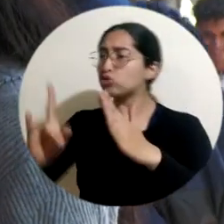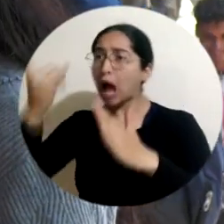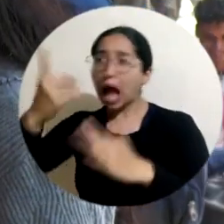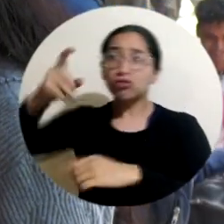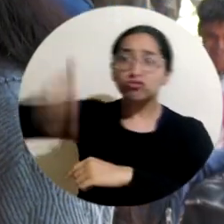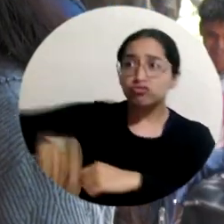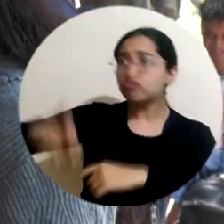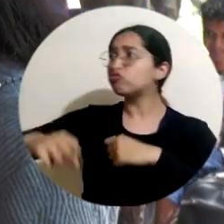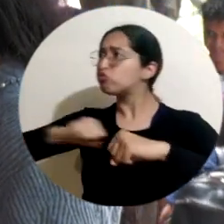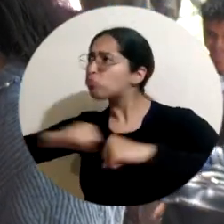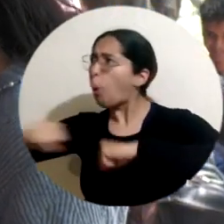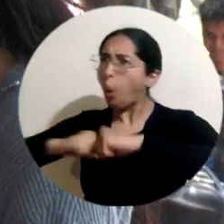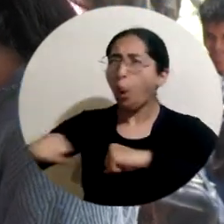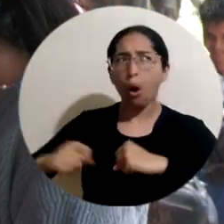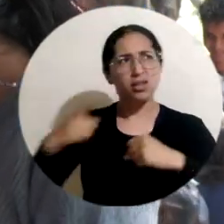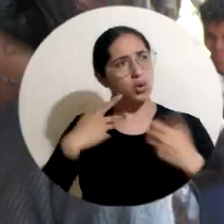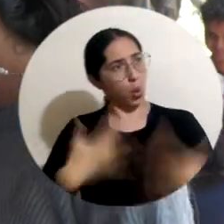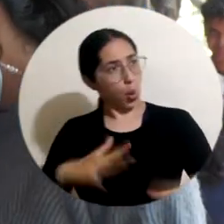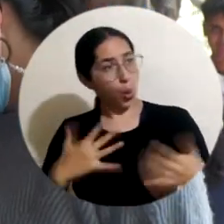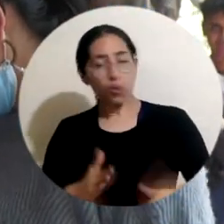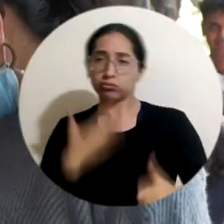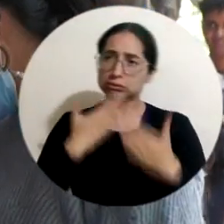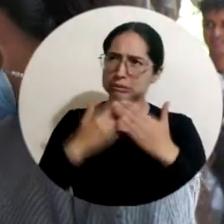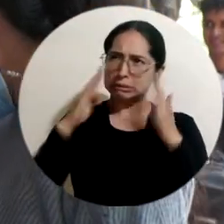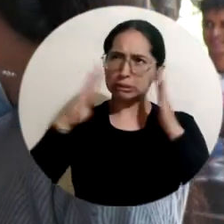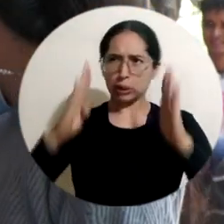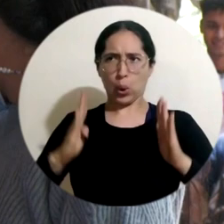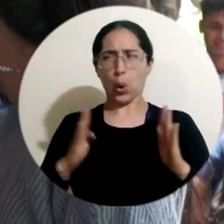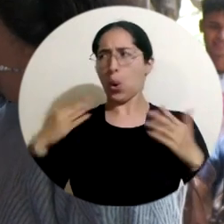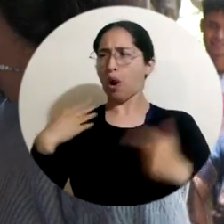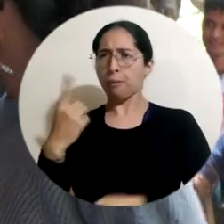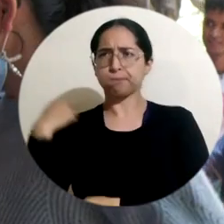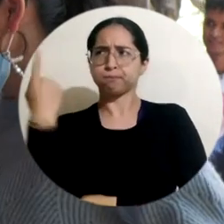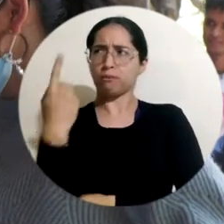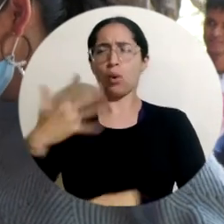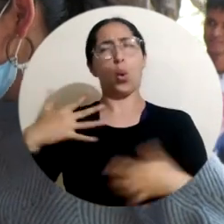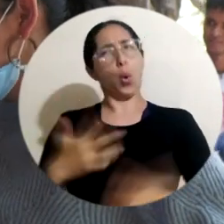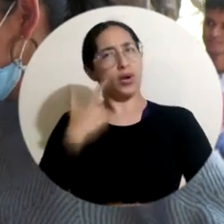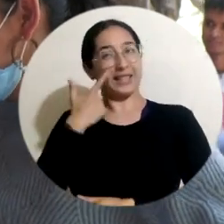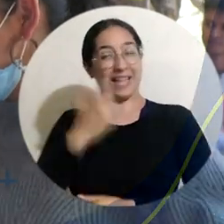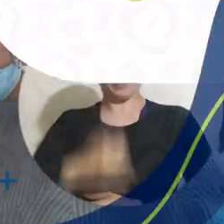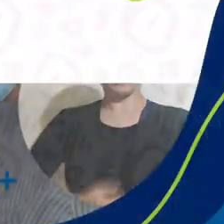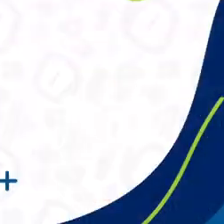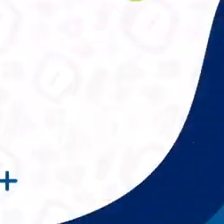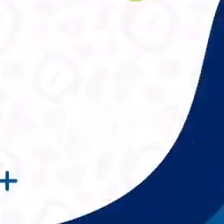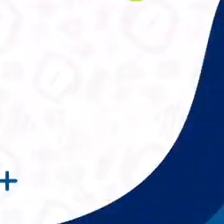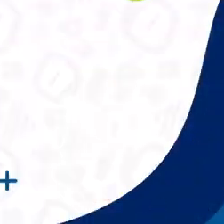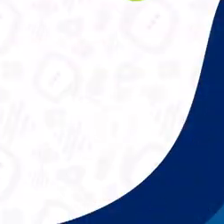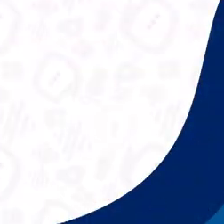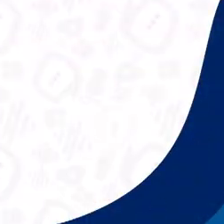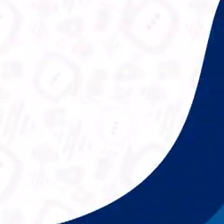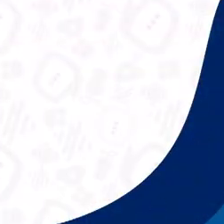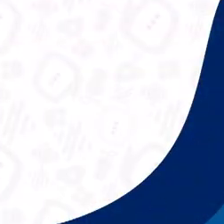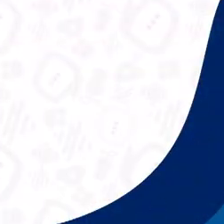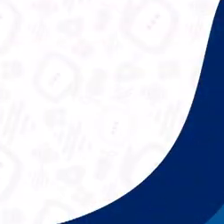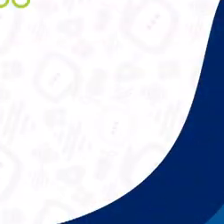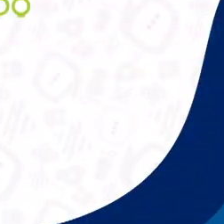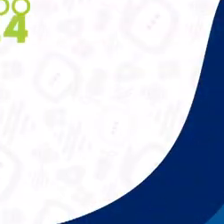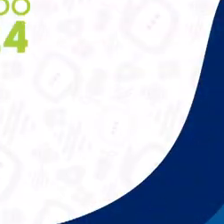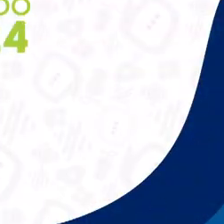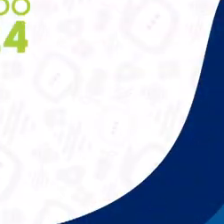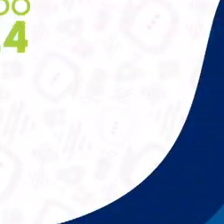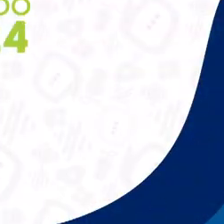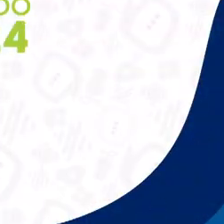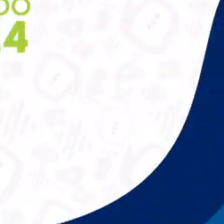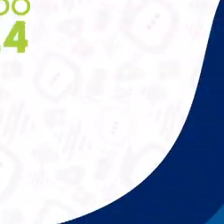disposición, siempre a atender las necesidades del público en general. Universidad del Magdalena,